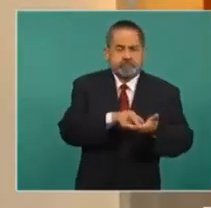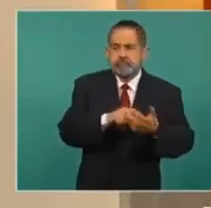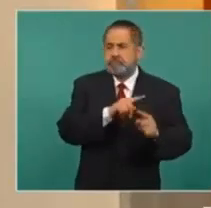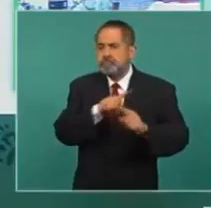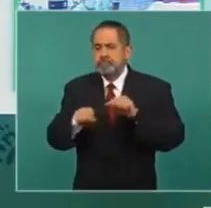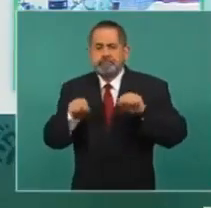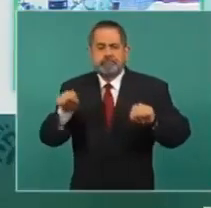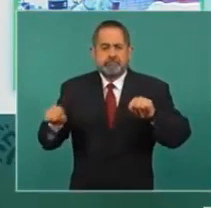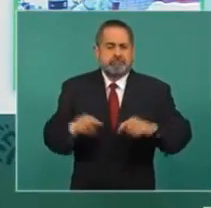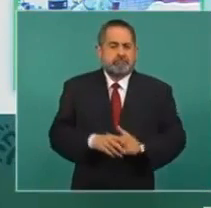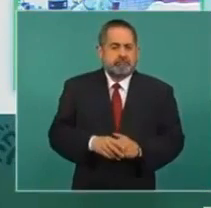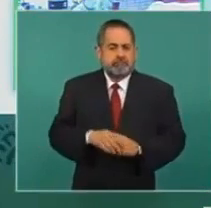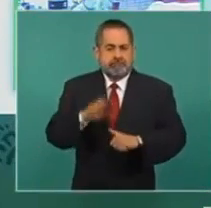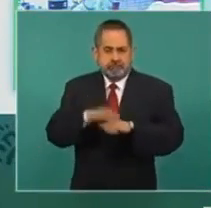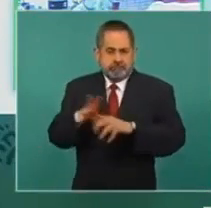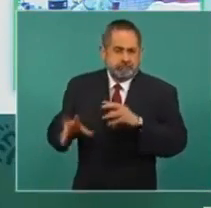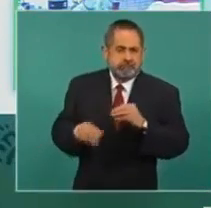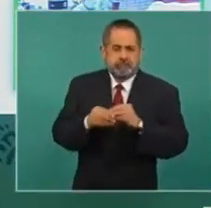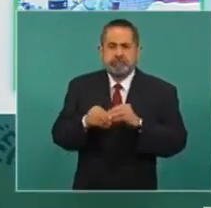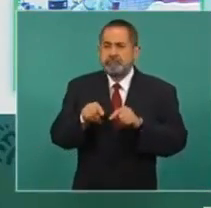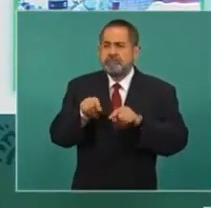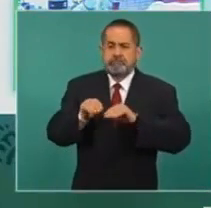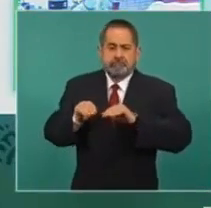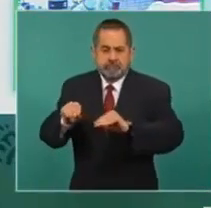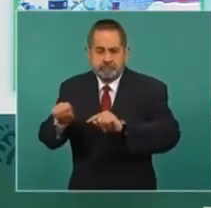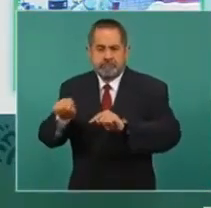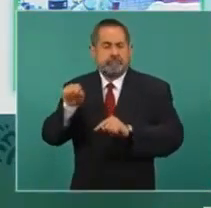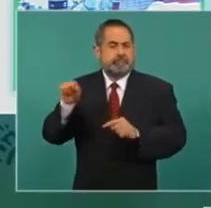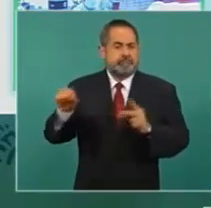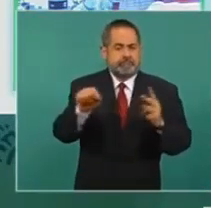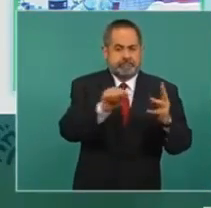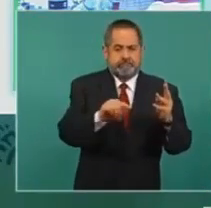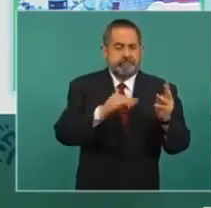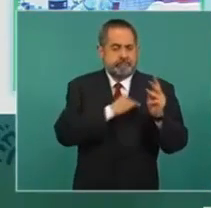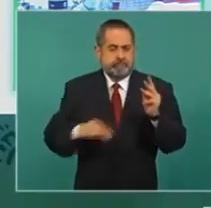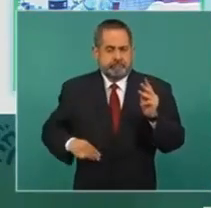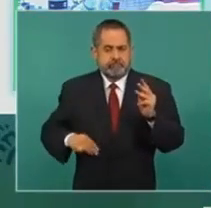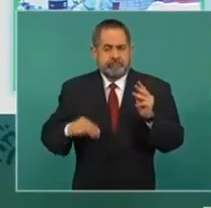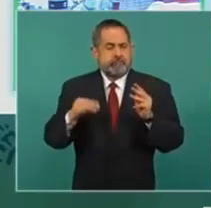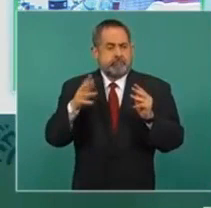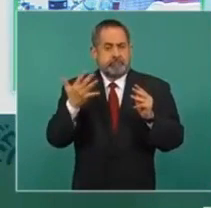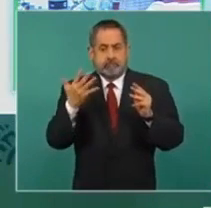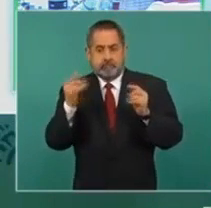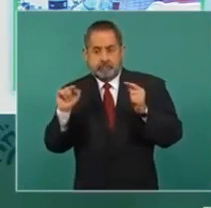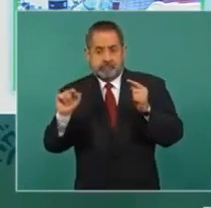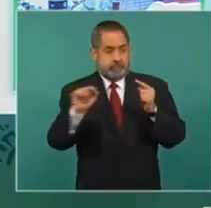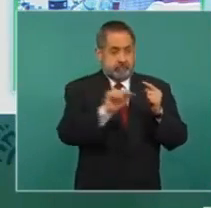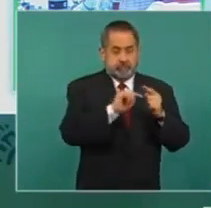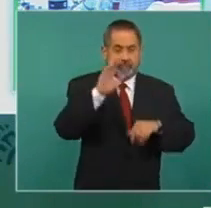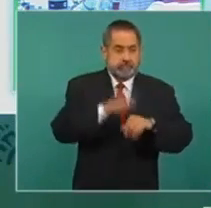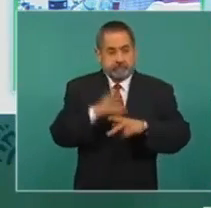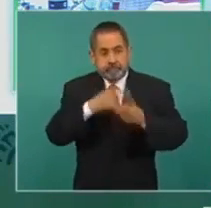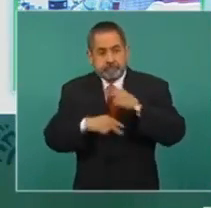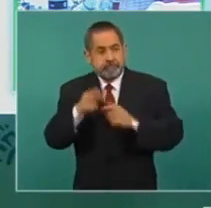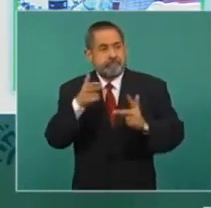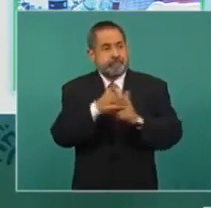regionales. El reforzamiento de operaciones en los 50 municipios en donde se identifican un índice mayor de